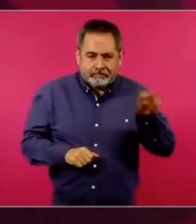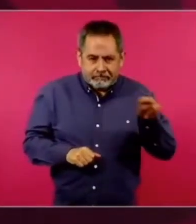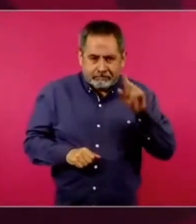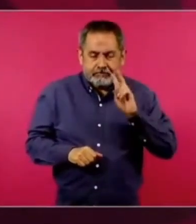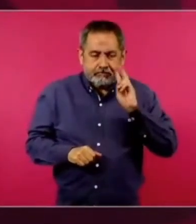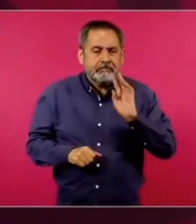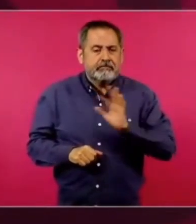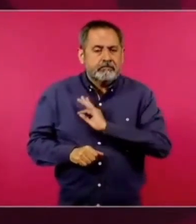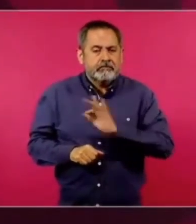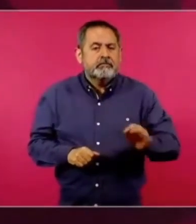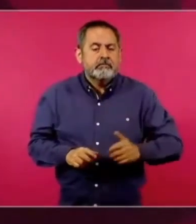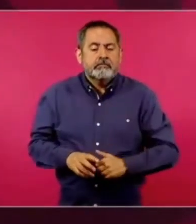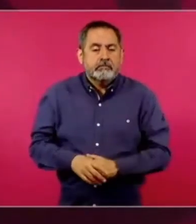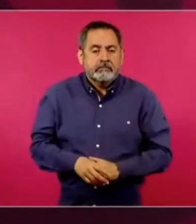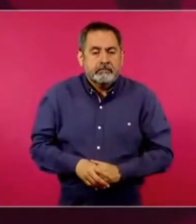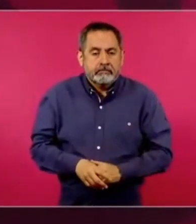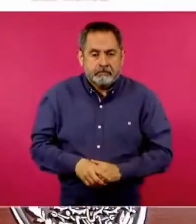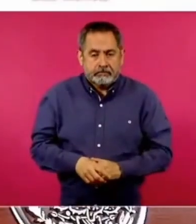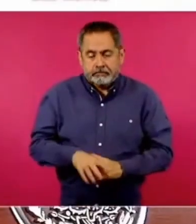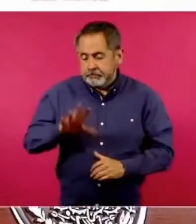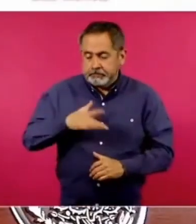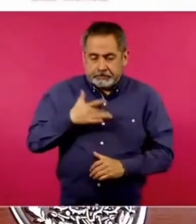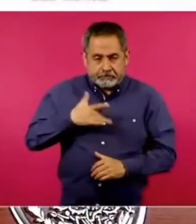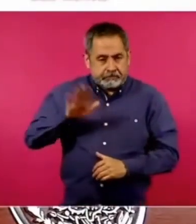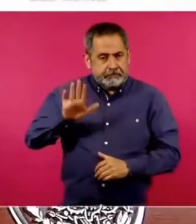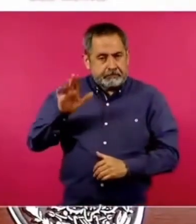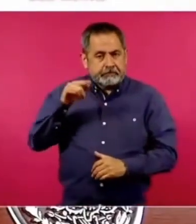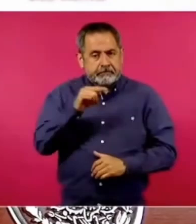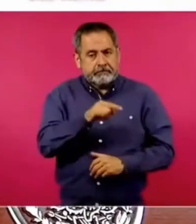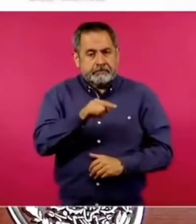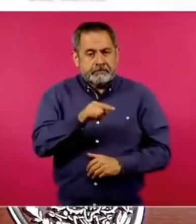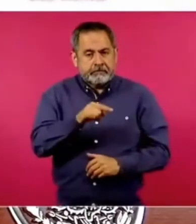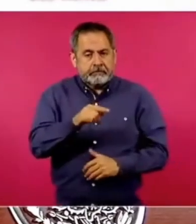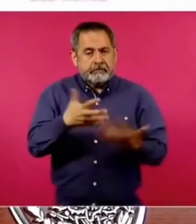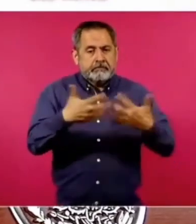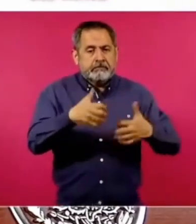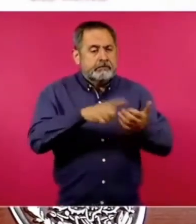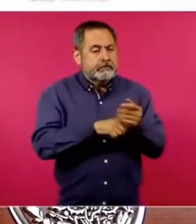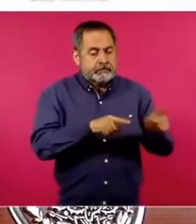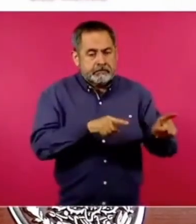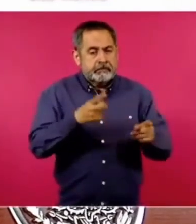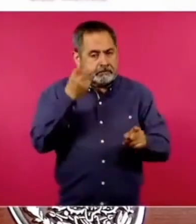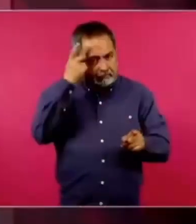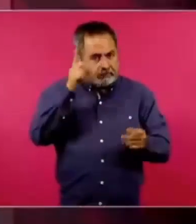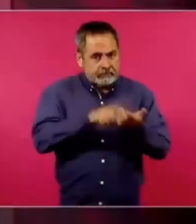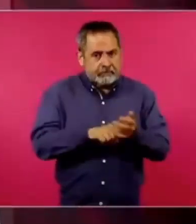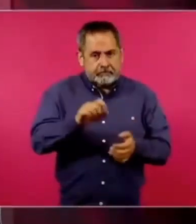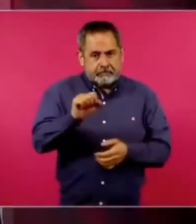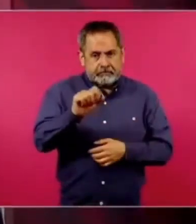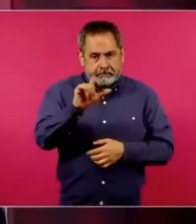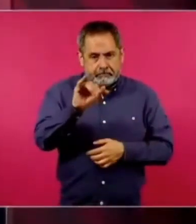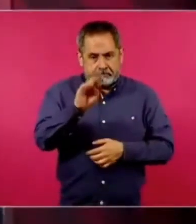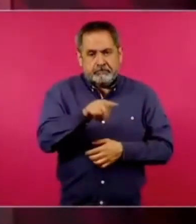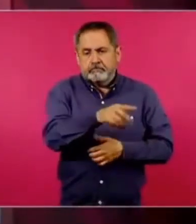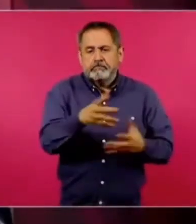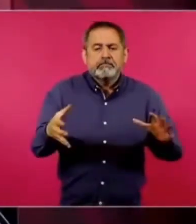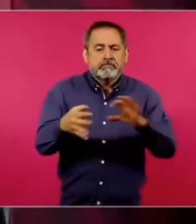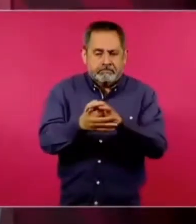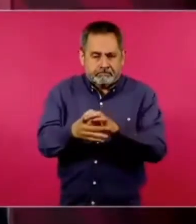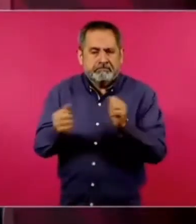parece que una empresa de Slim va